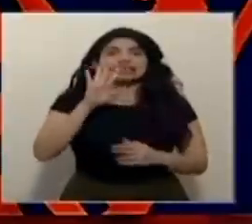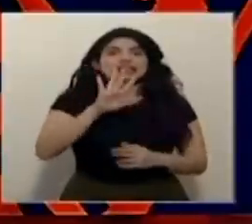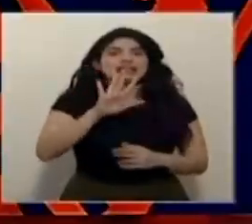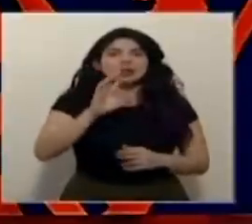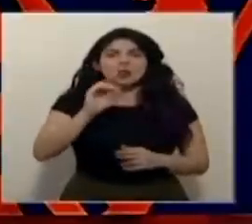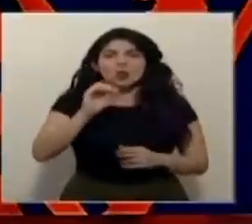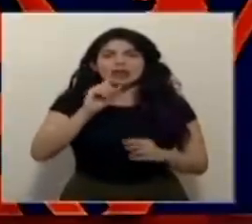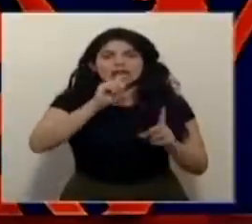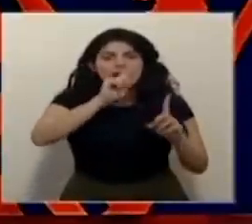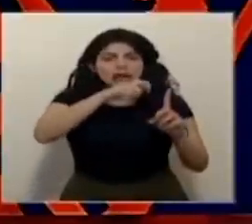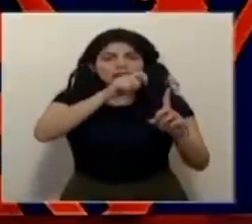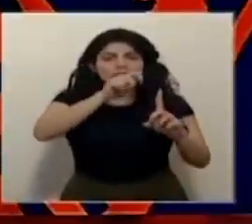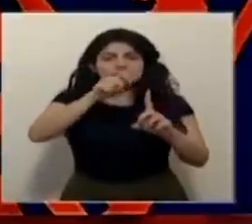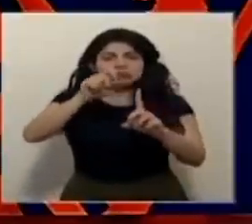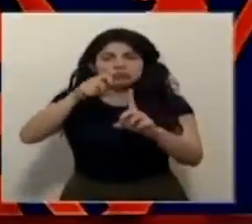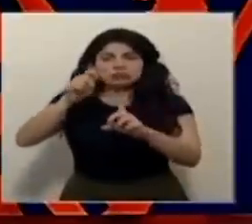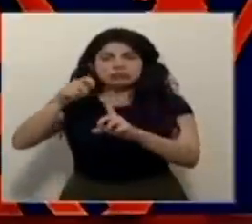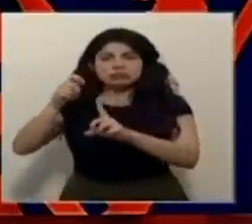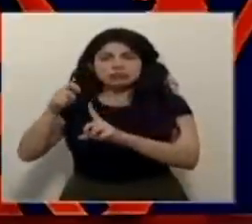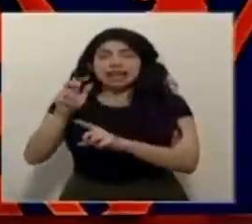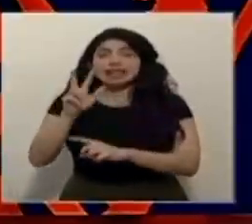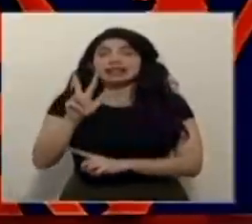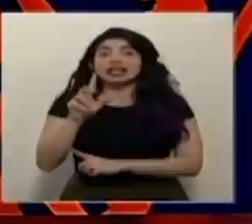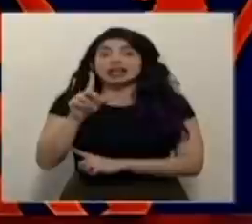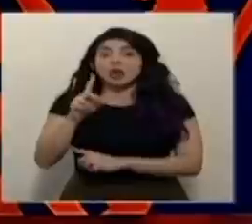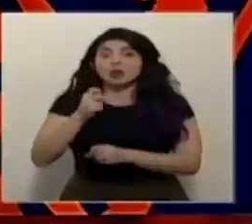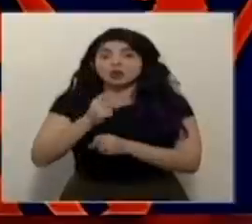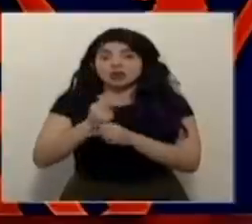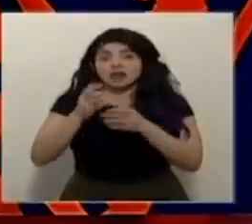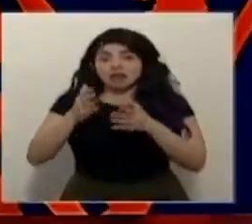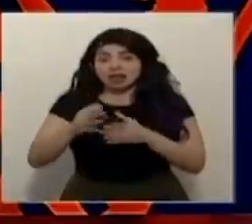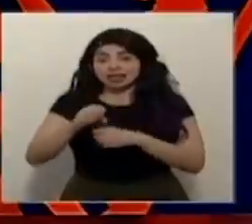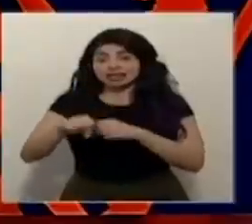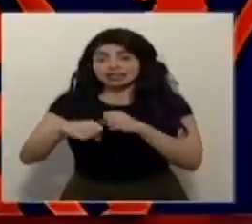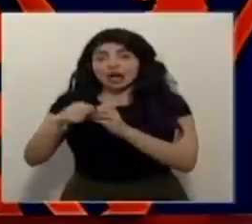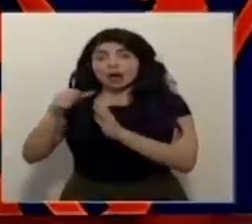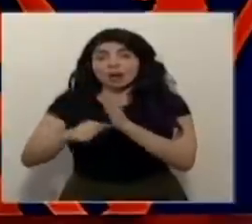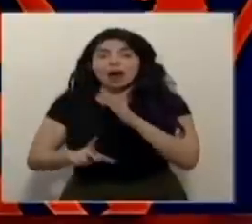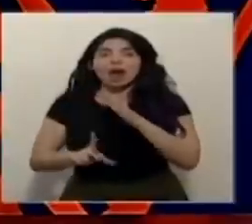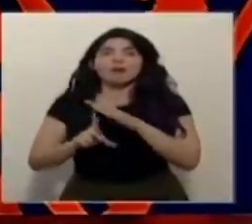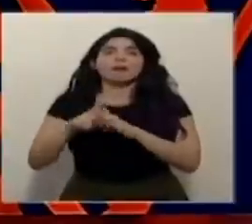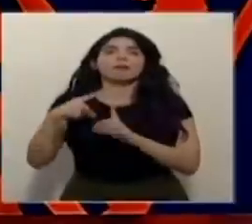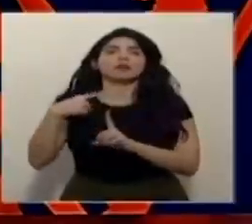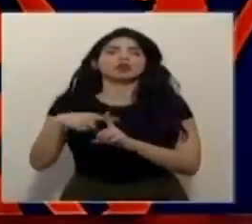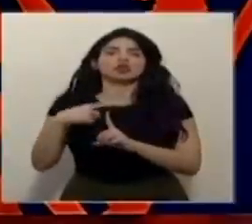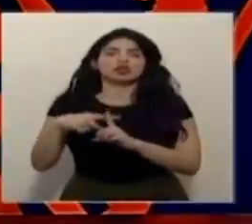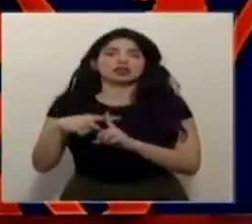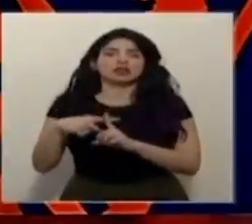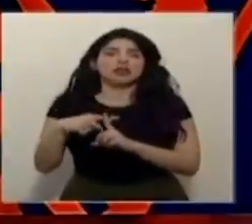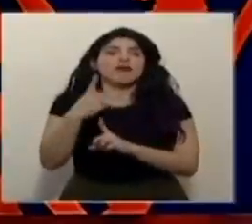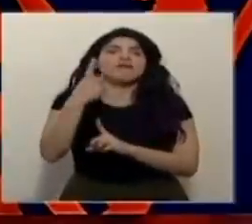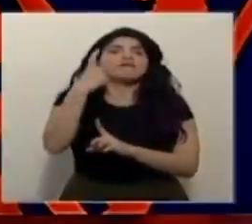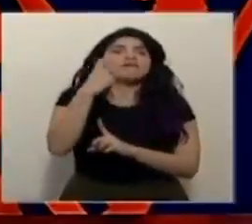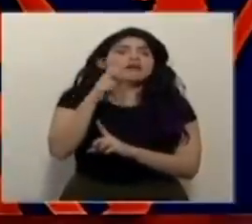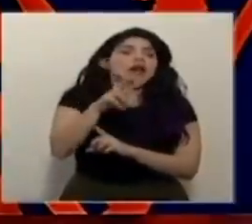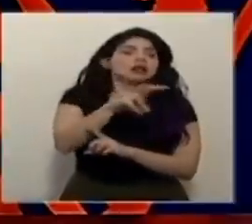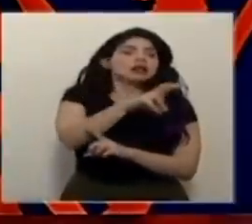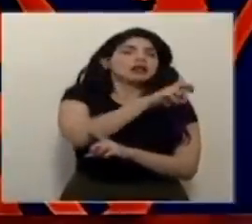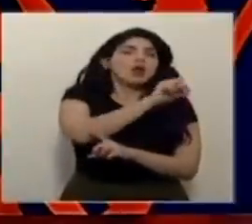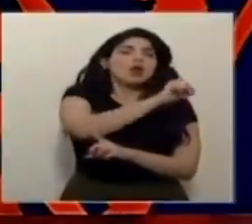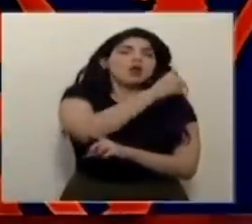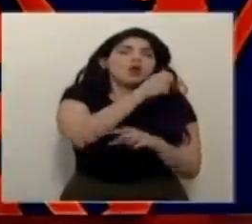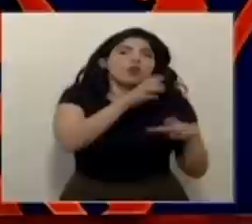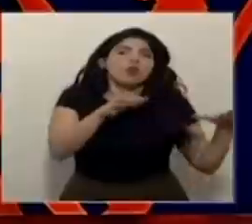y resto de pruebas que se realizaron, 31 funcionarios de sala de operaciones positivos. Y todavía nos falta tamizar otro